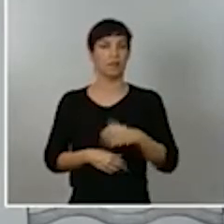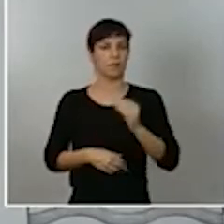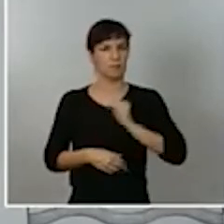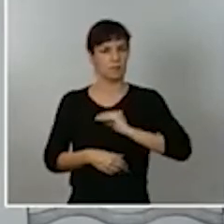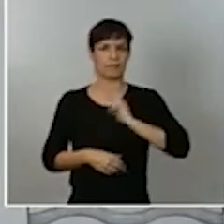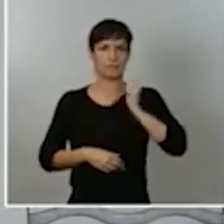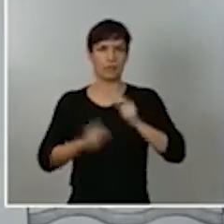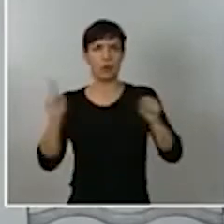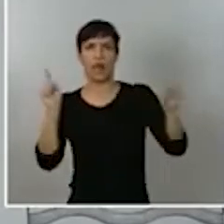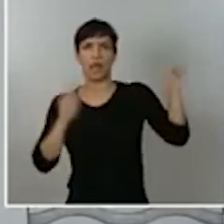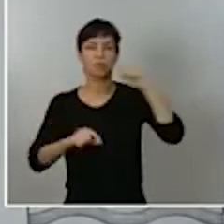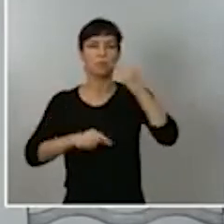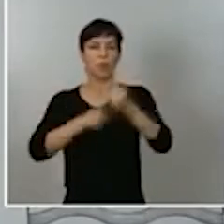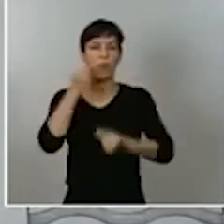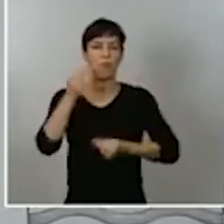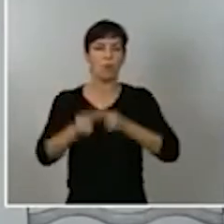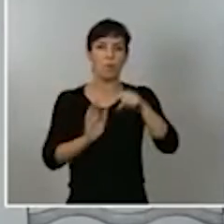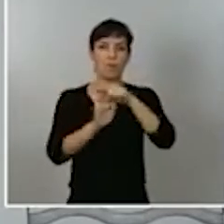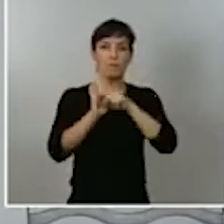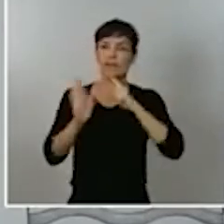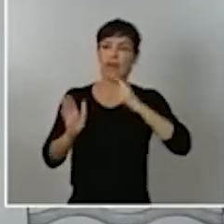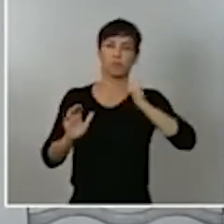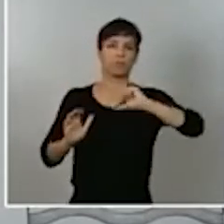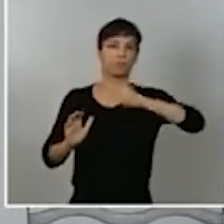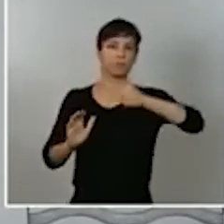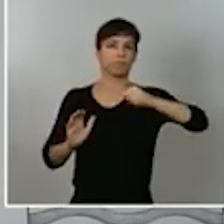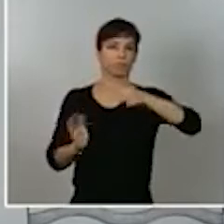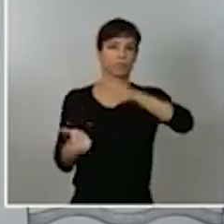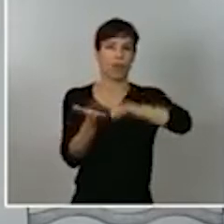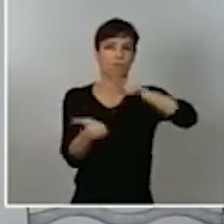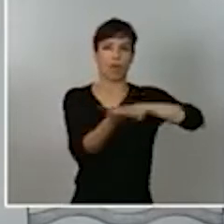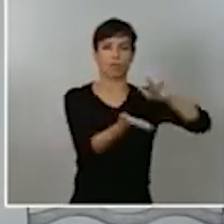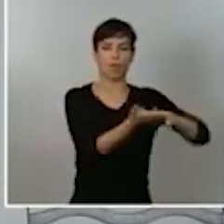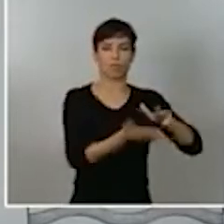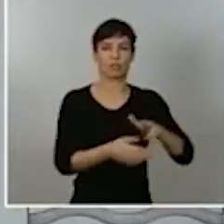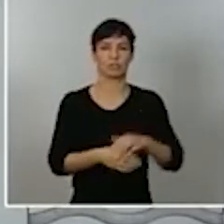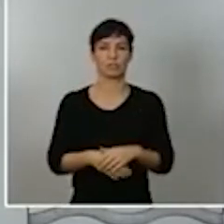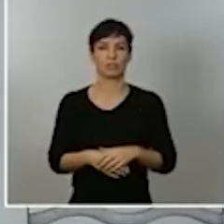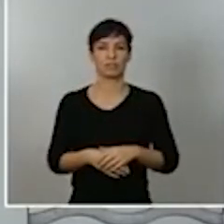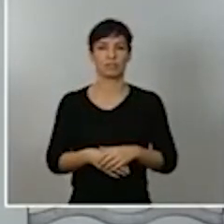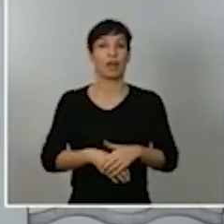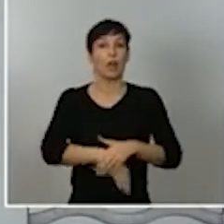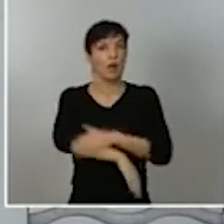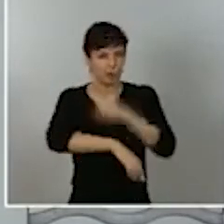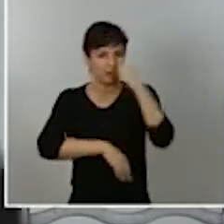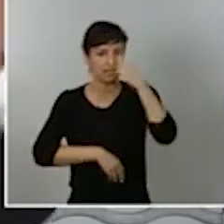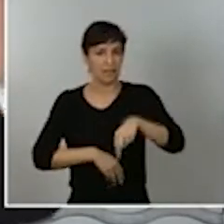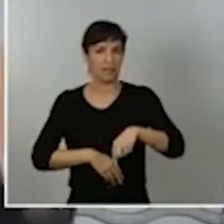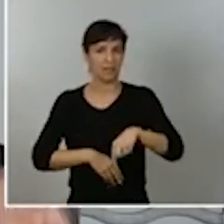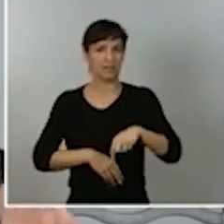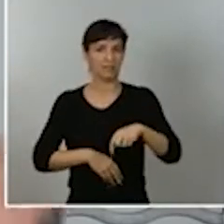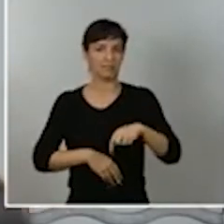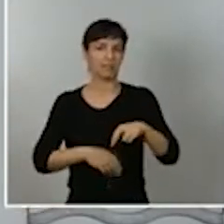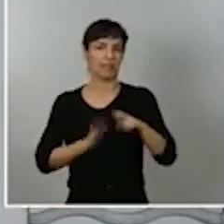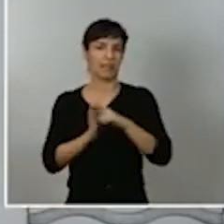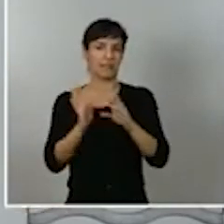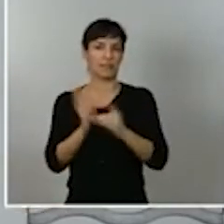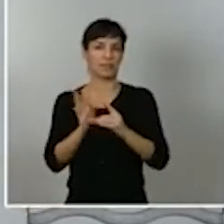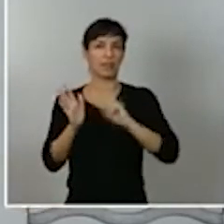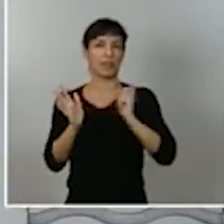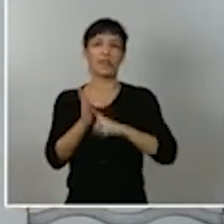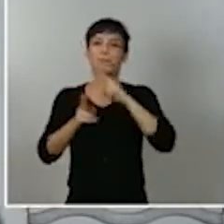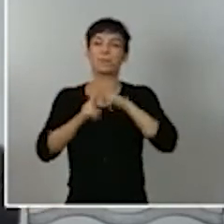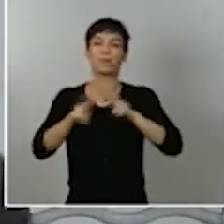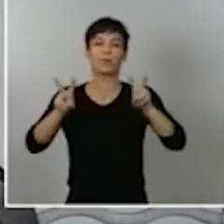ratificando las medidas que ha adoptado además el gobierno como usted sabe adoptó un real decreto ley de nueva normalidad que es un conjunto de